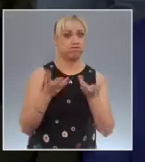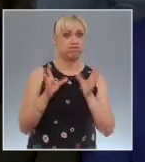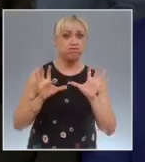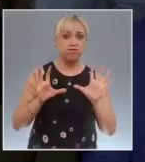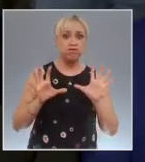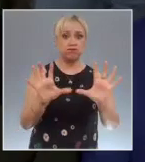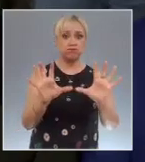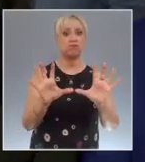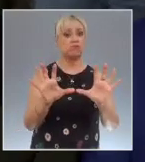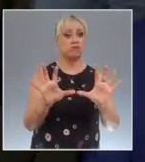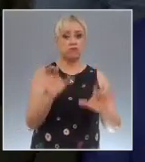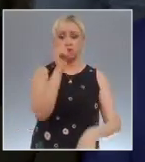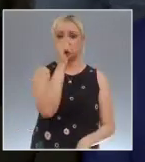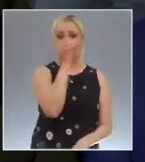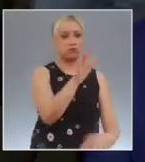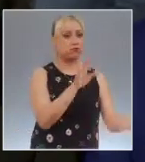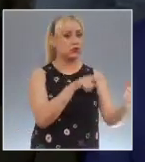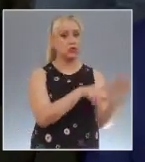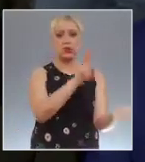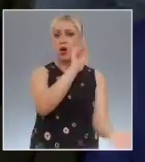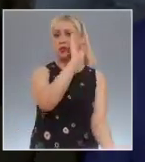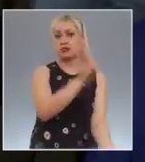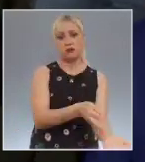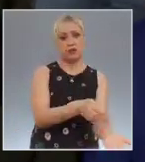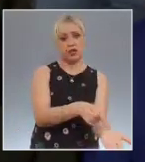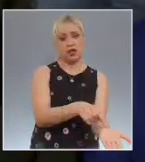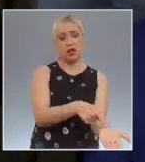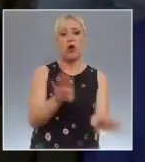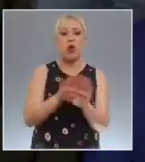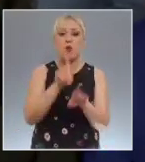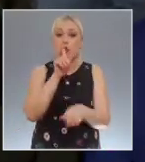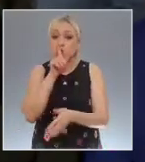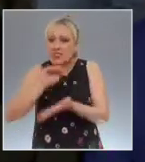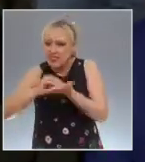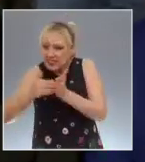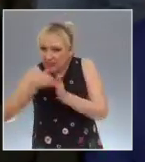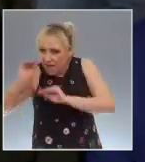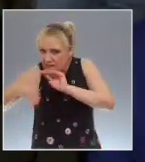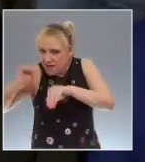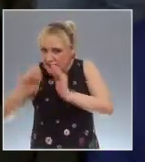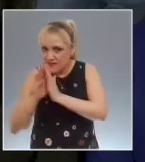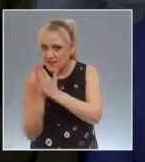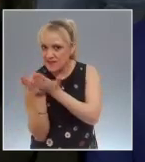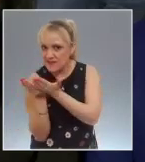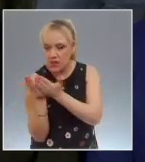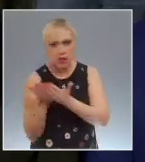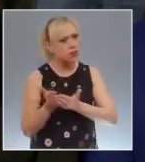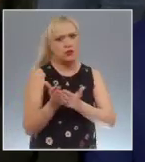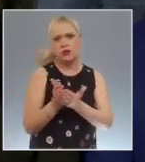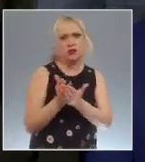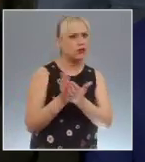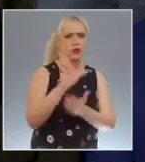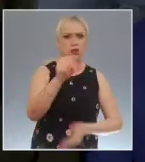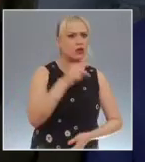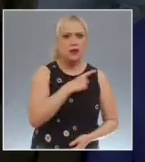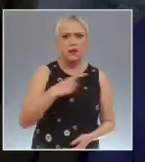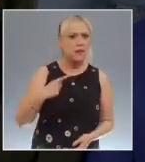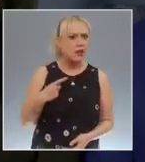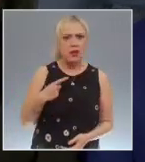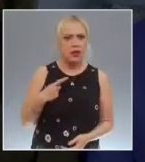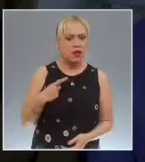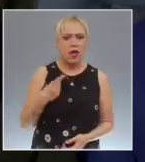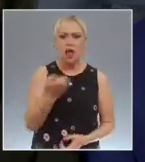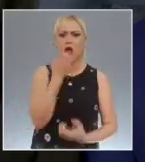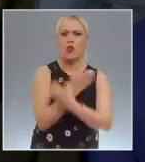puede hacerse en lo oscurito porque el tema educativo debe tener una visión de